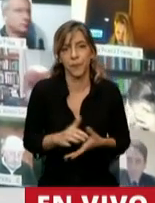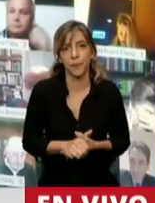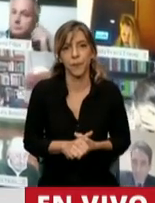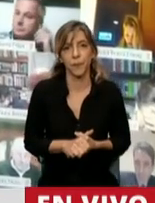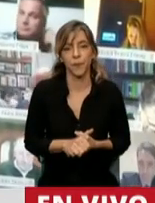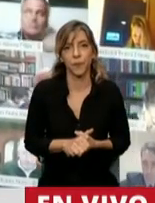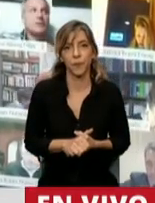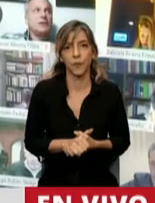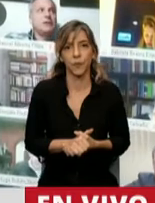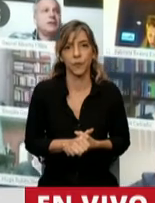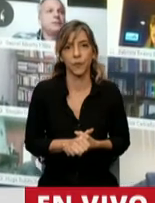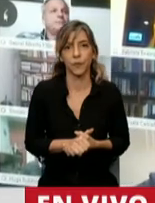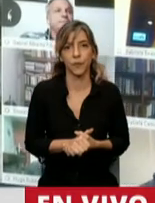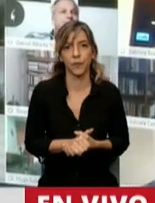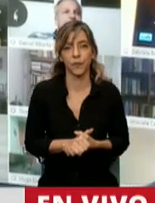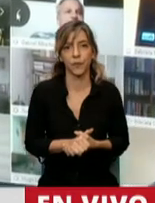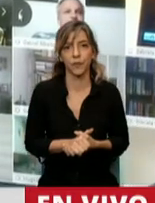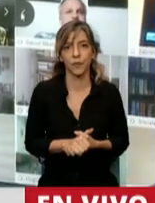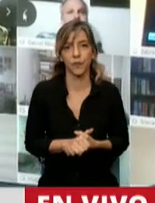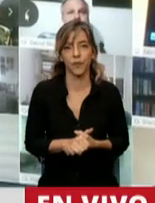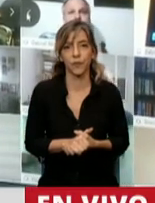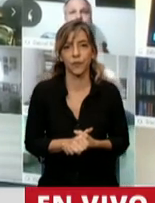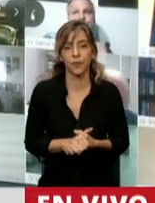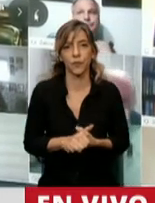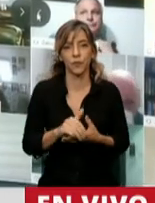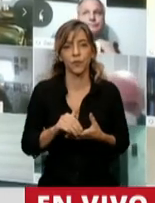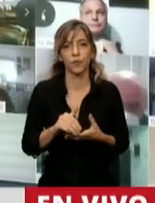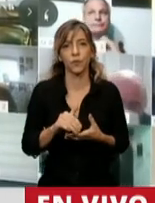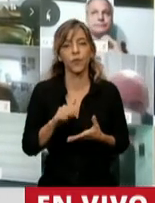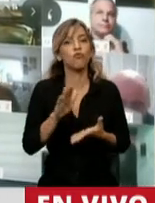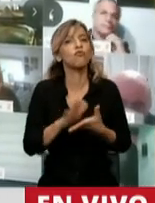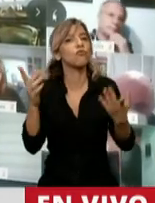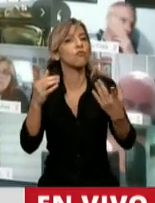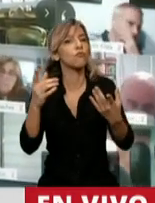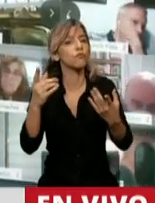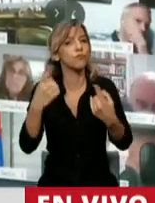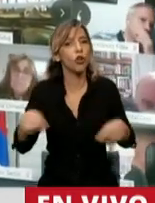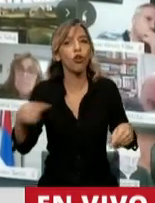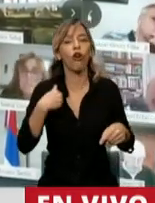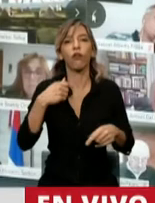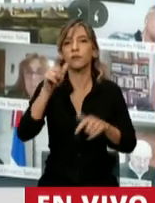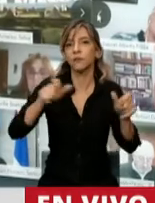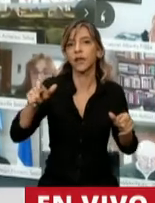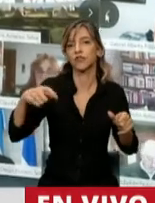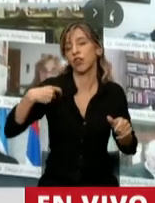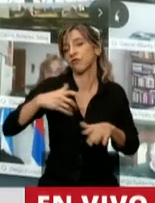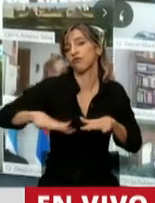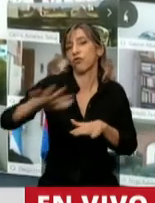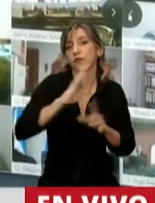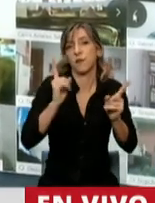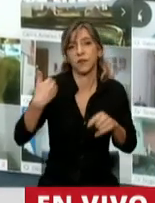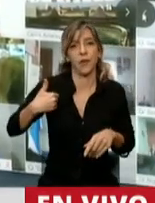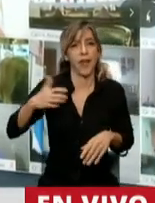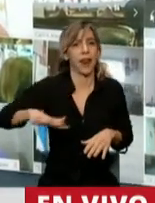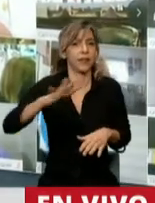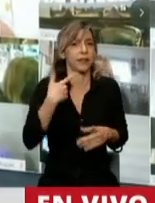país, en cuanto a la situación que estaban padeciendo millones de argentinos